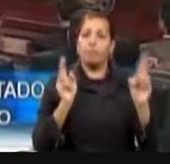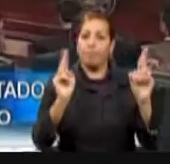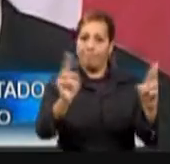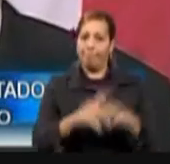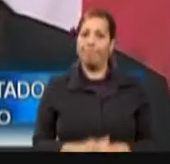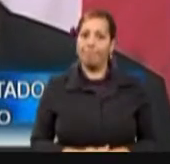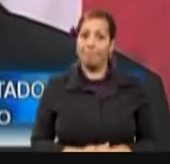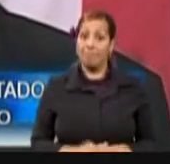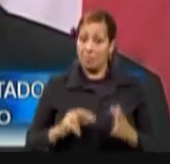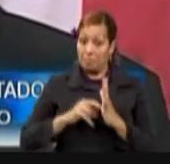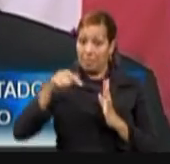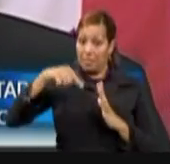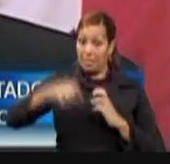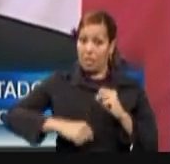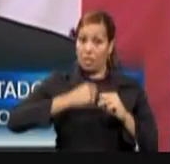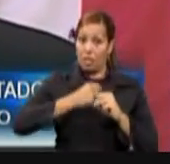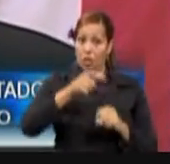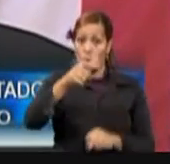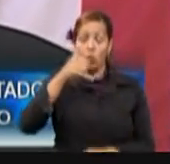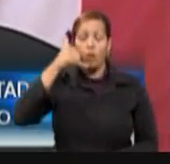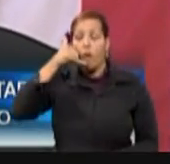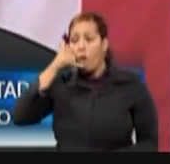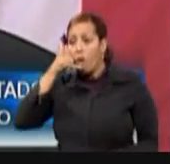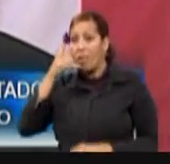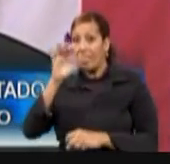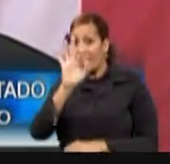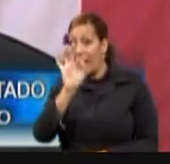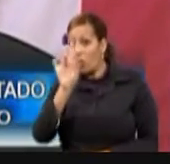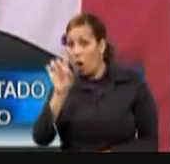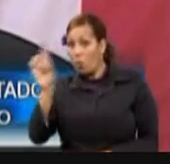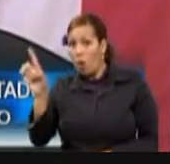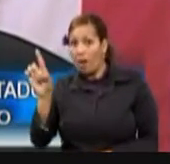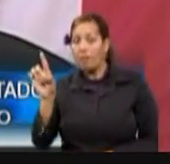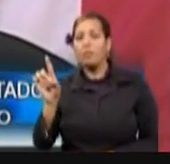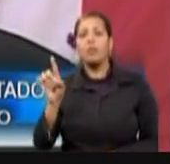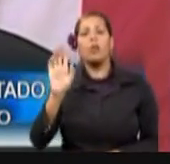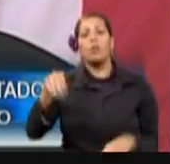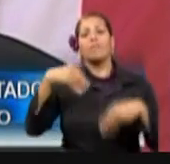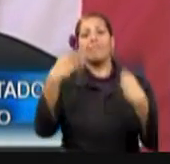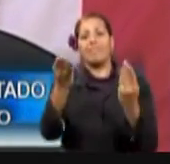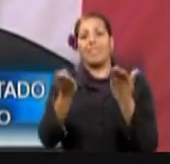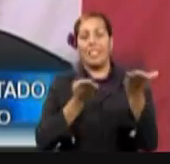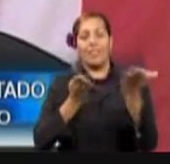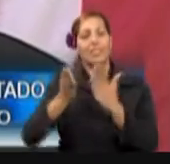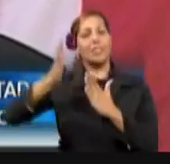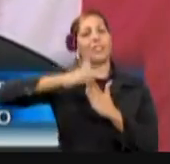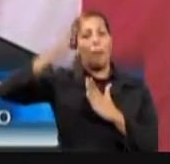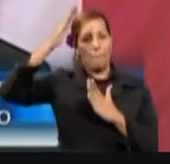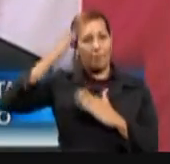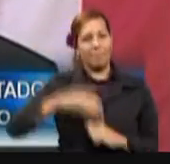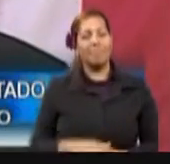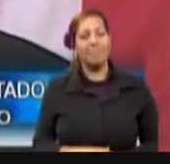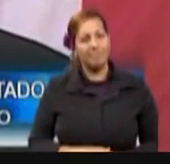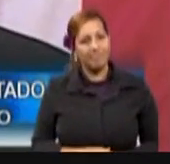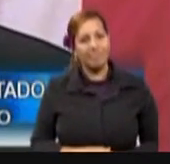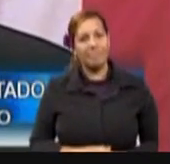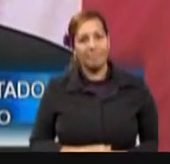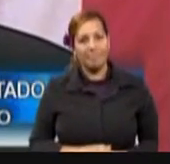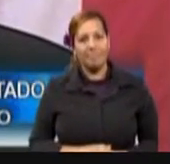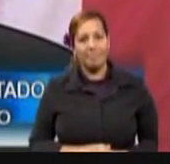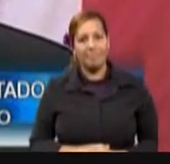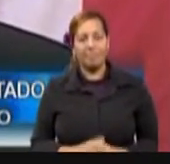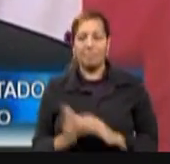De este año en adelante al llamar al 911 recibirás un servicio de excelencia como te mereces. Gracias.